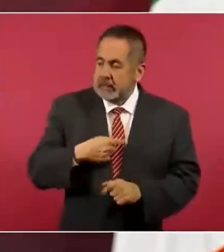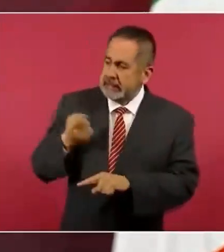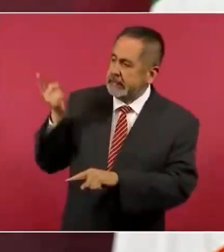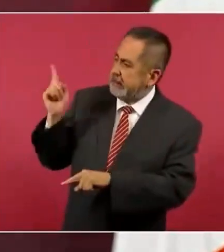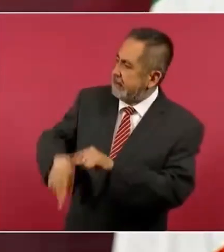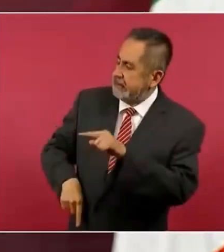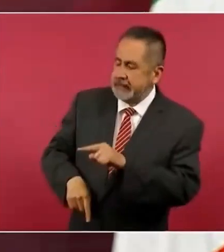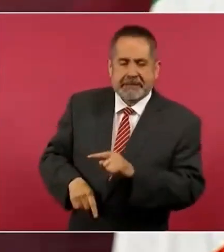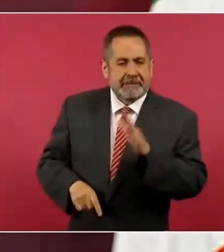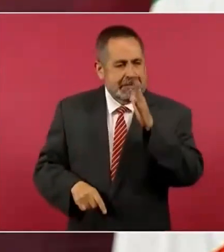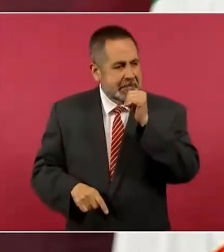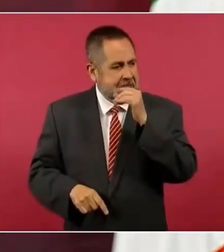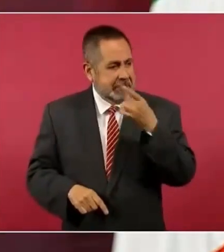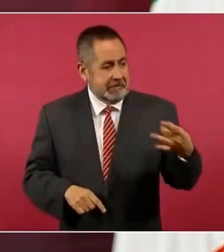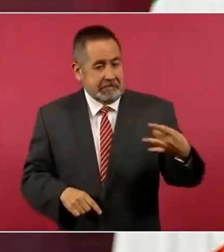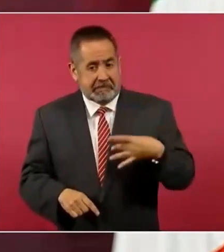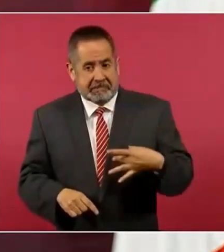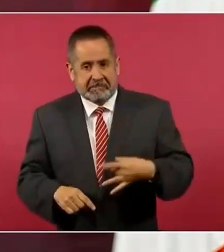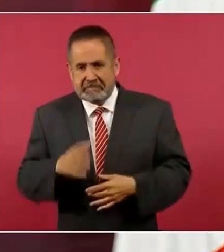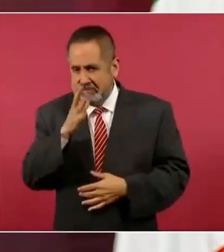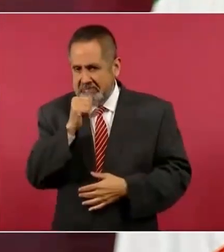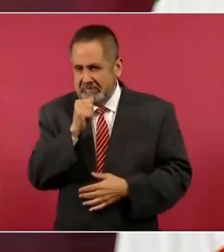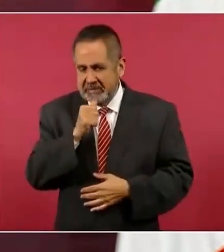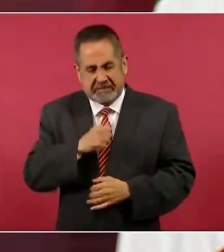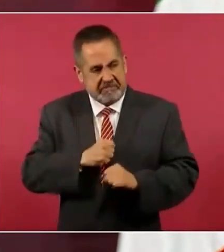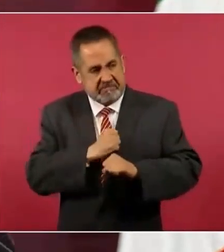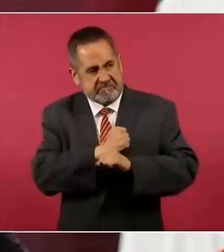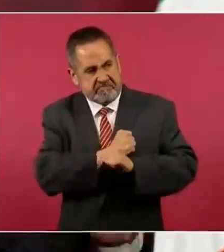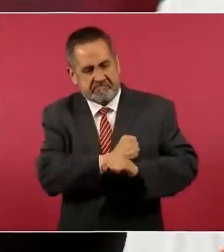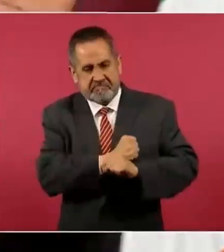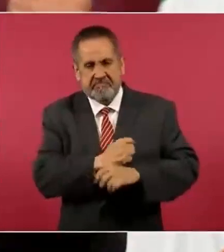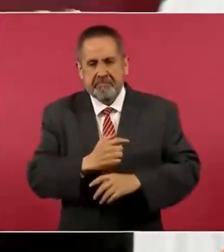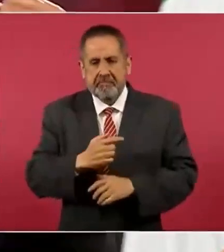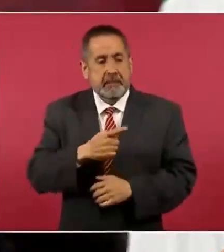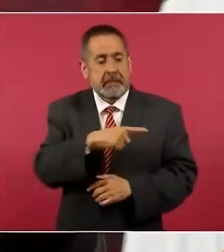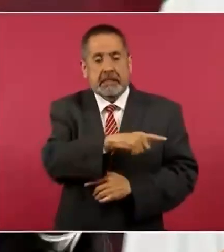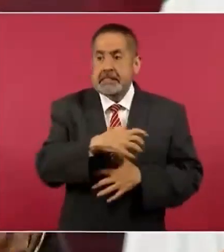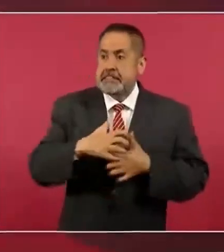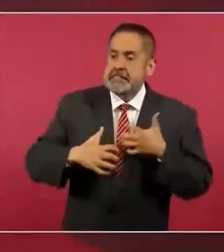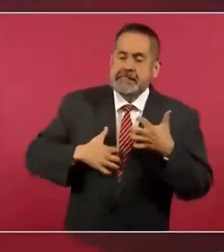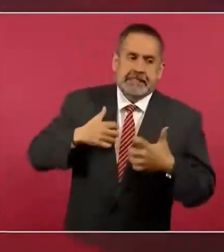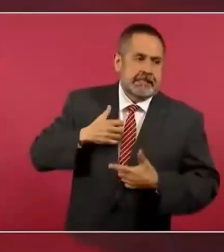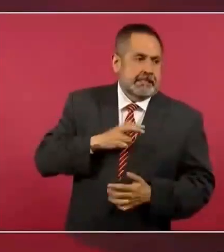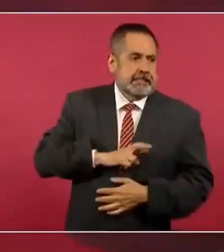y se desespera,